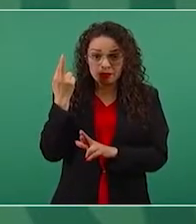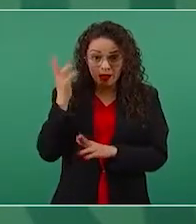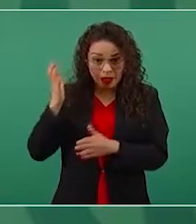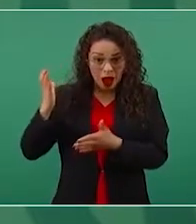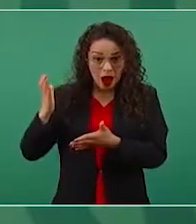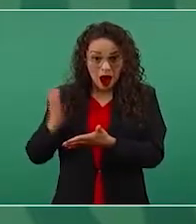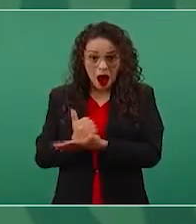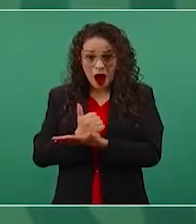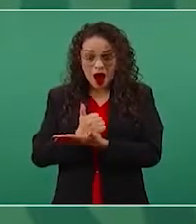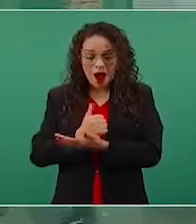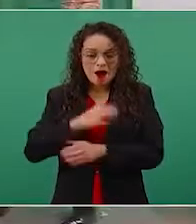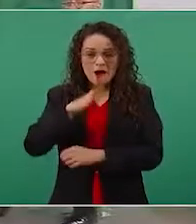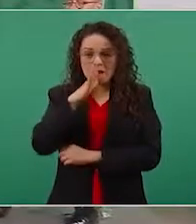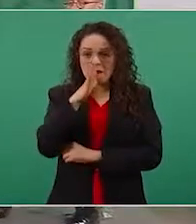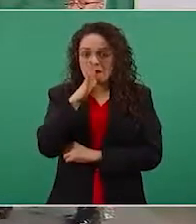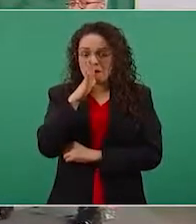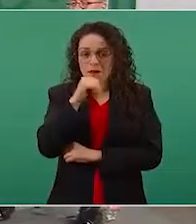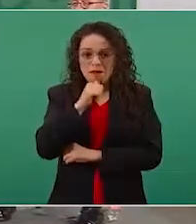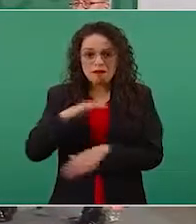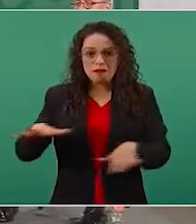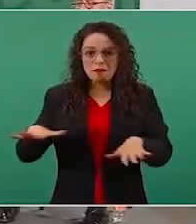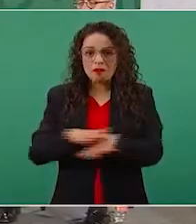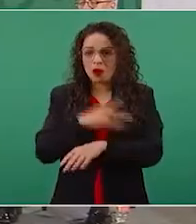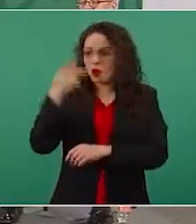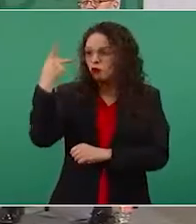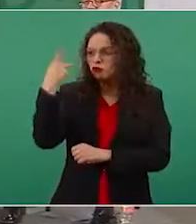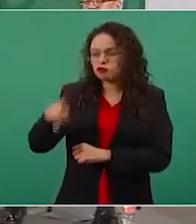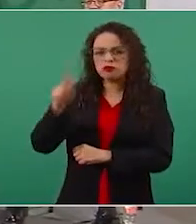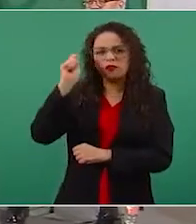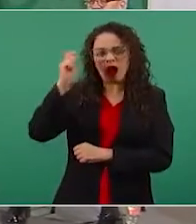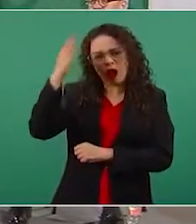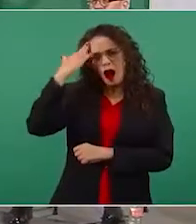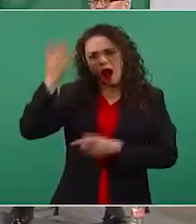cambiar el régimen porfirista, se mudó